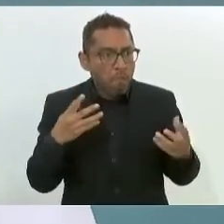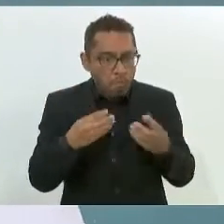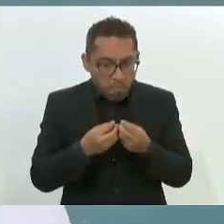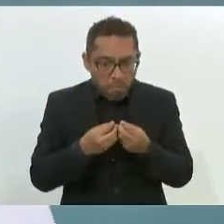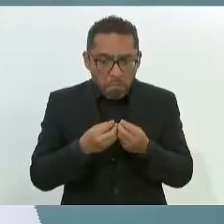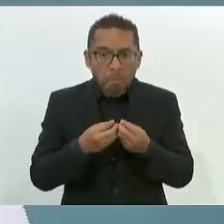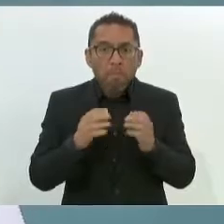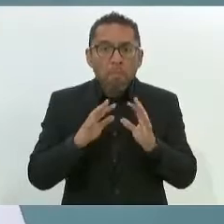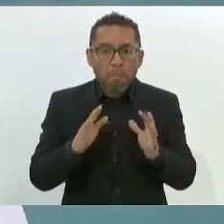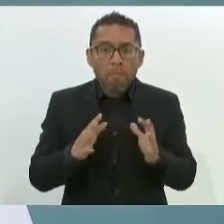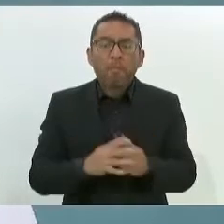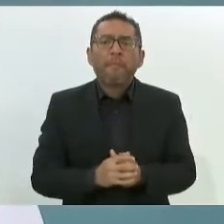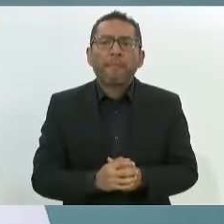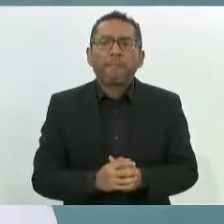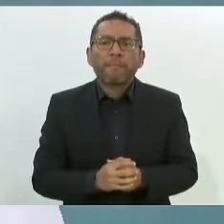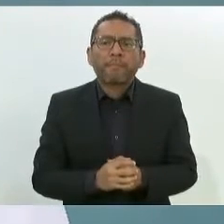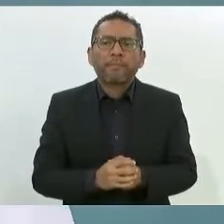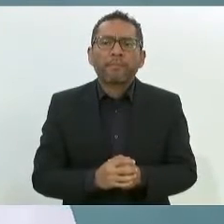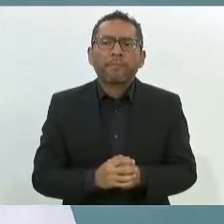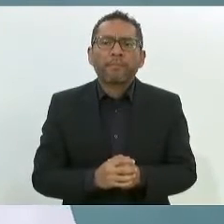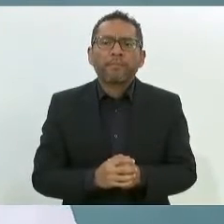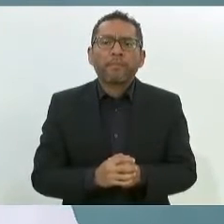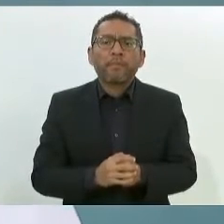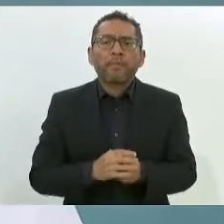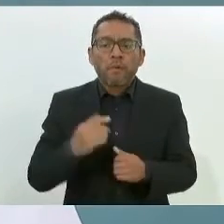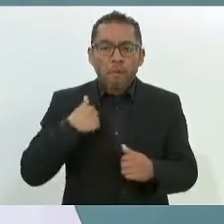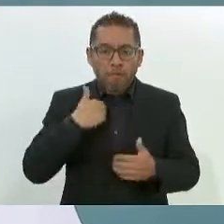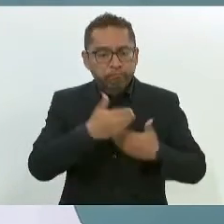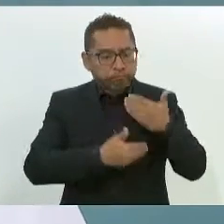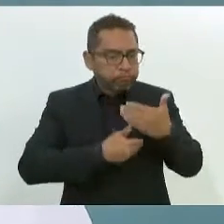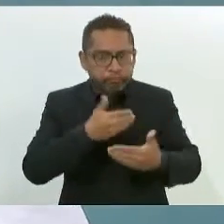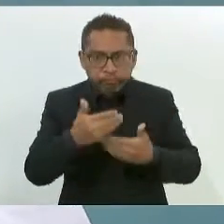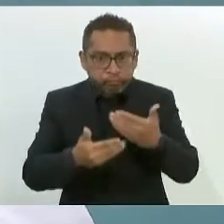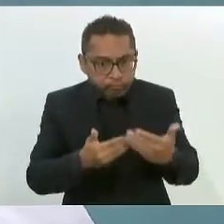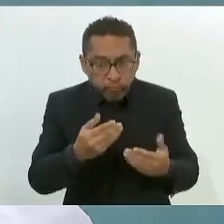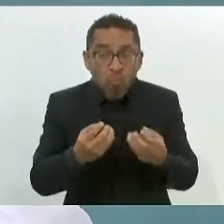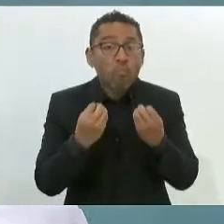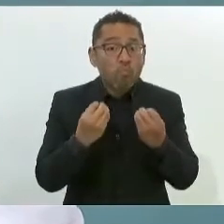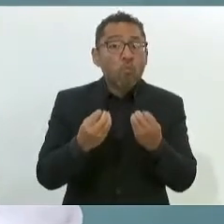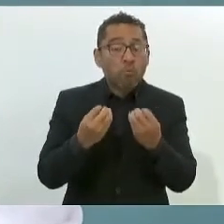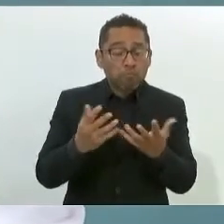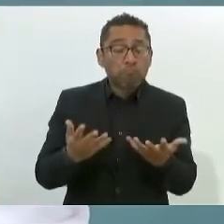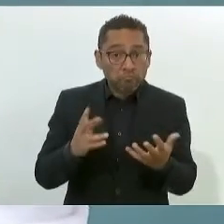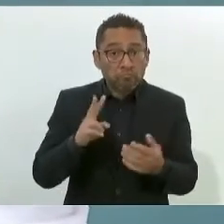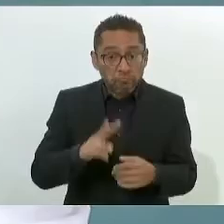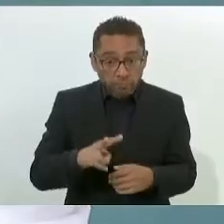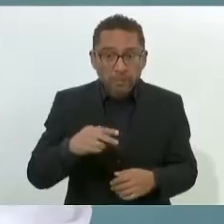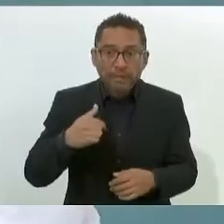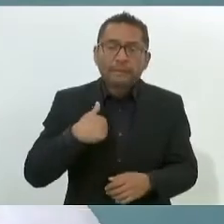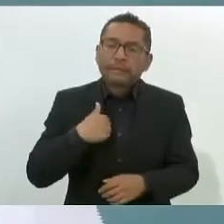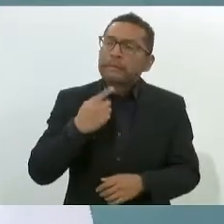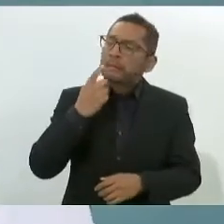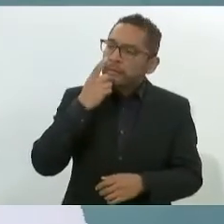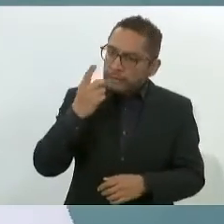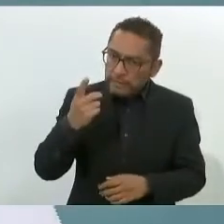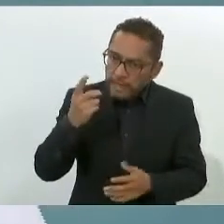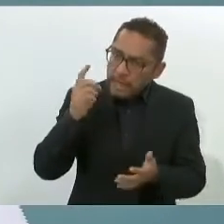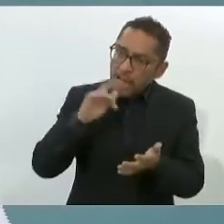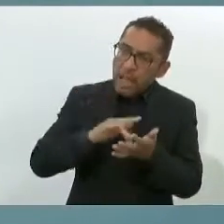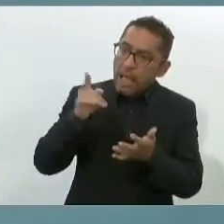hemos avanzado mucho. Quiero agradecer que nos haya apoyado